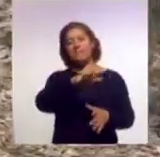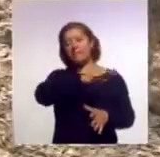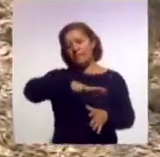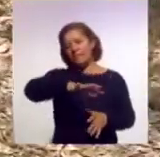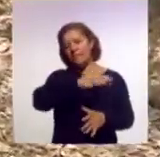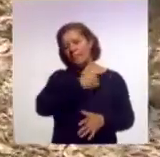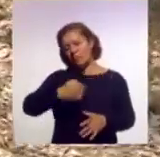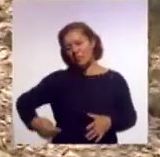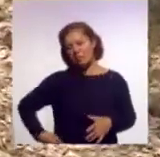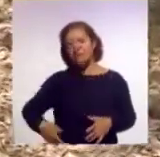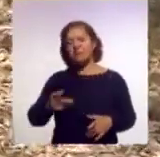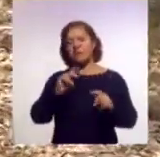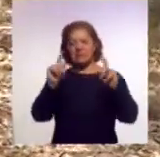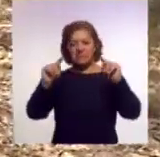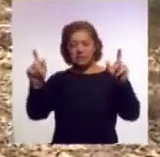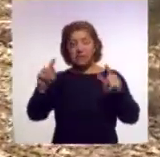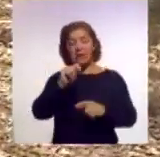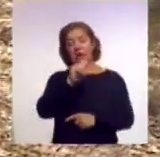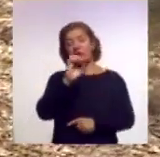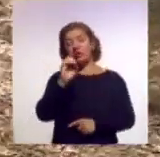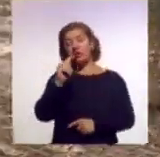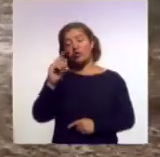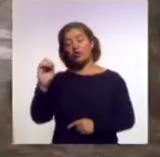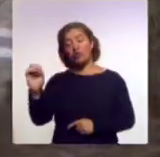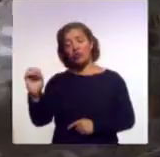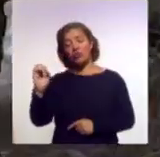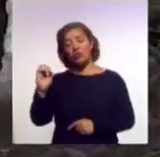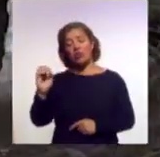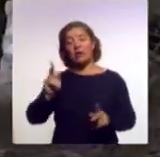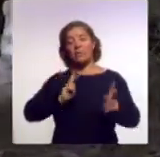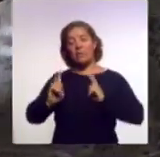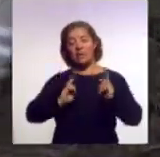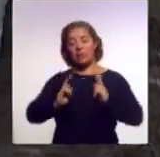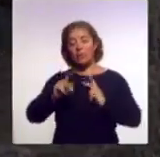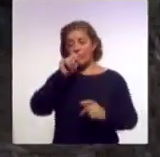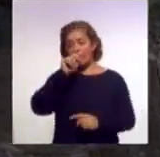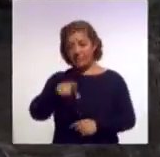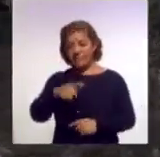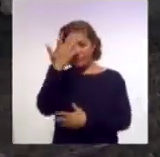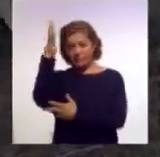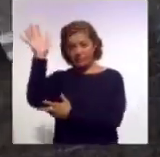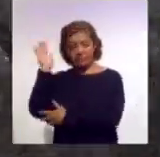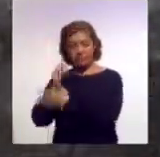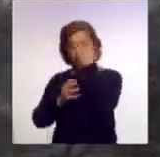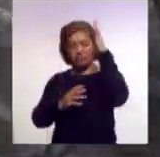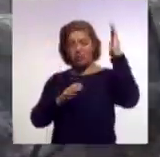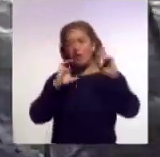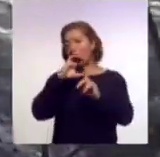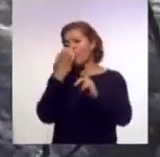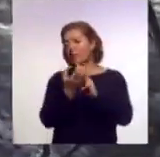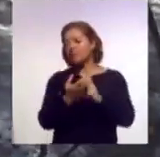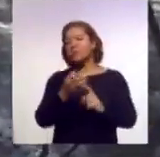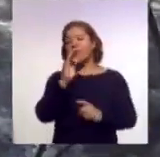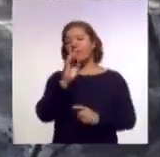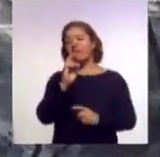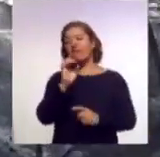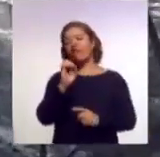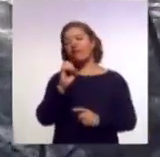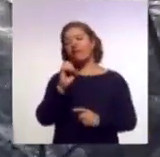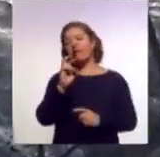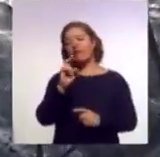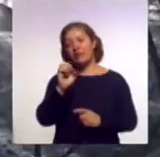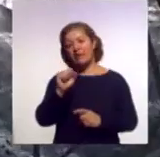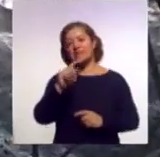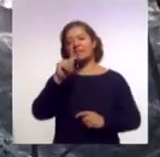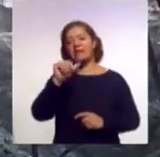Totolac y Panotla, del Cuerpo de Bomberos, así como de la Comisión Nacional Forestal y algunos voluntarios para sofocar el